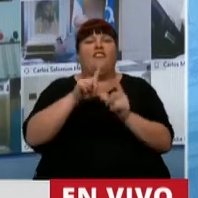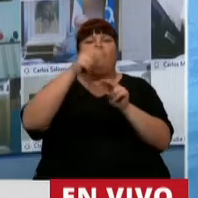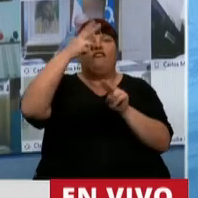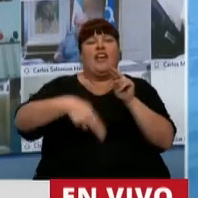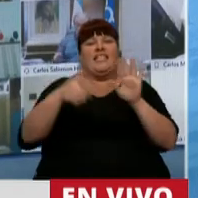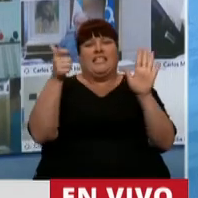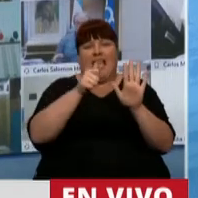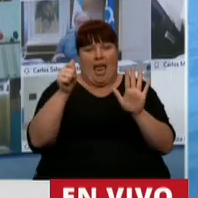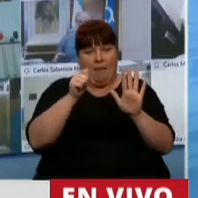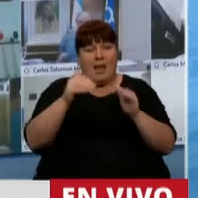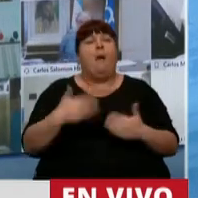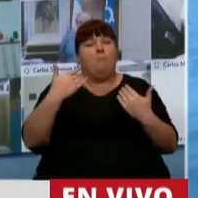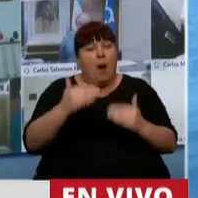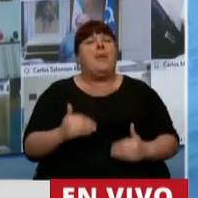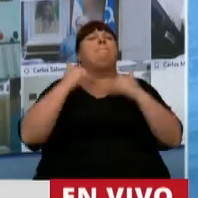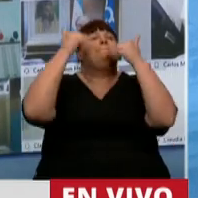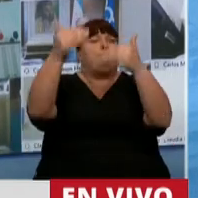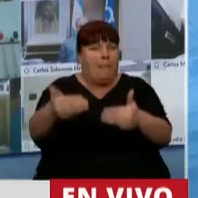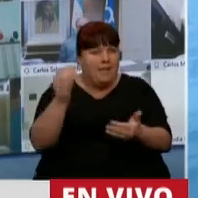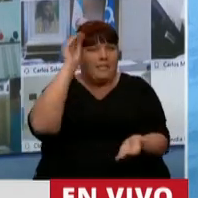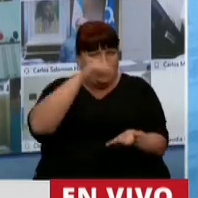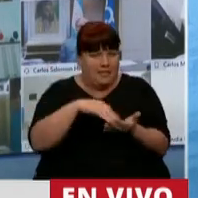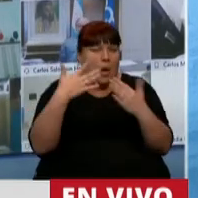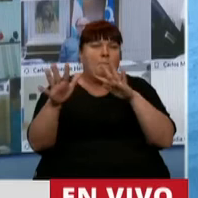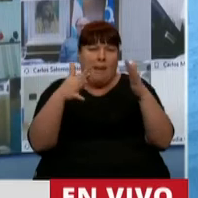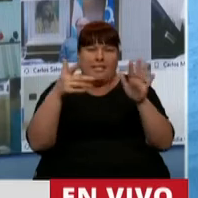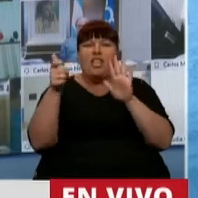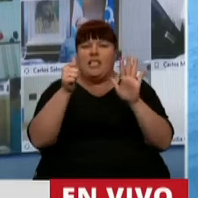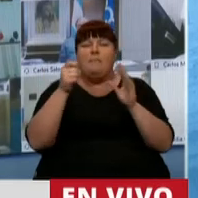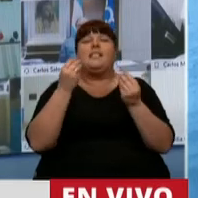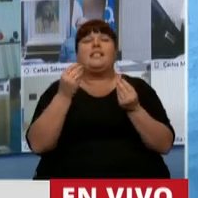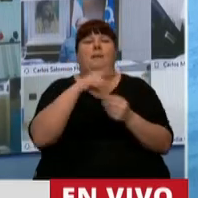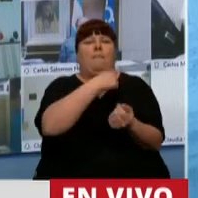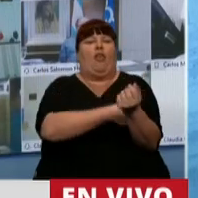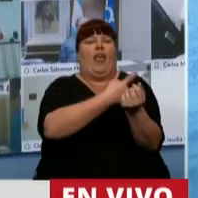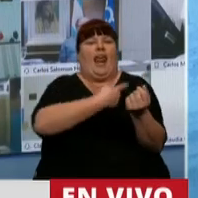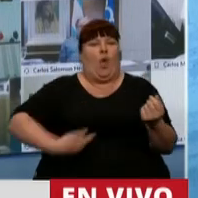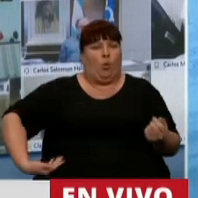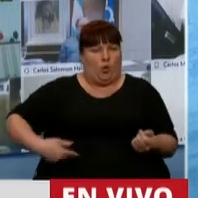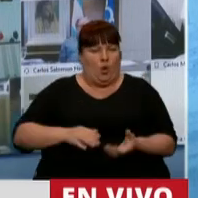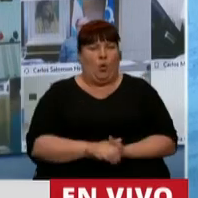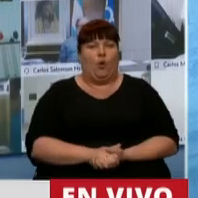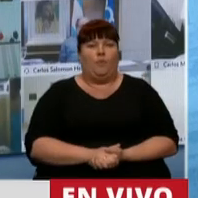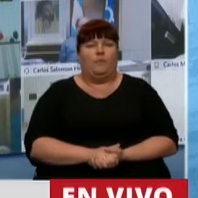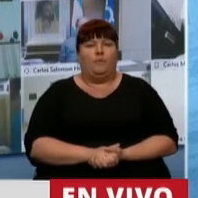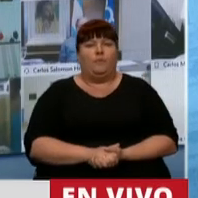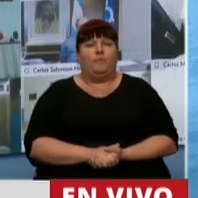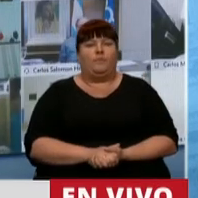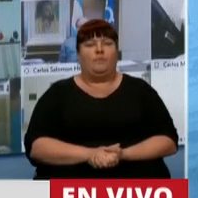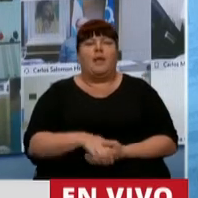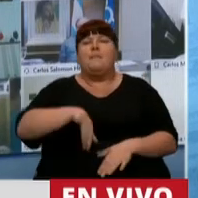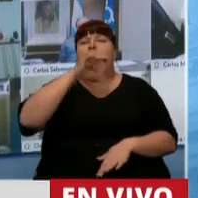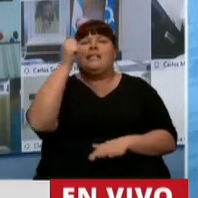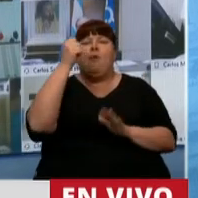180 días y prerrogable por un plazo más similar por parte del Poder Ejecutivo. Entre las